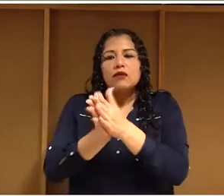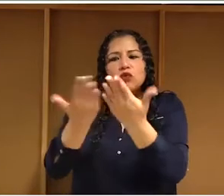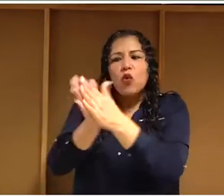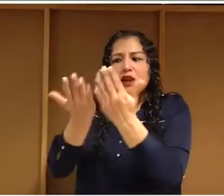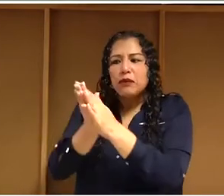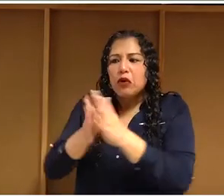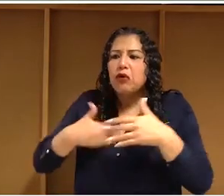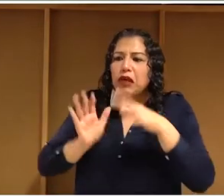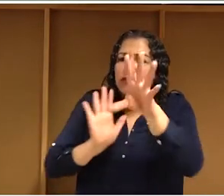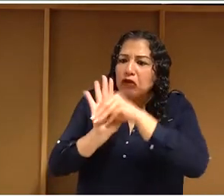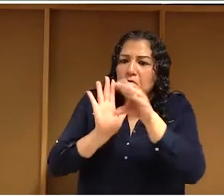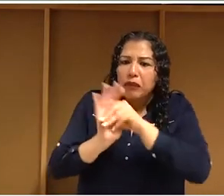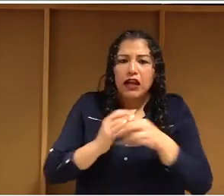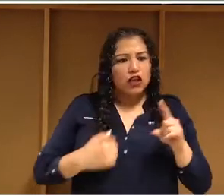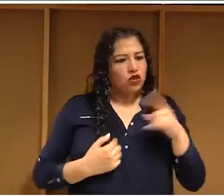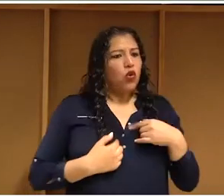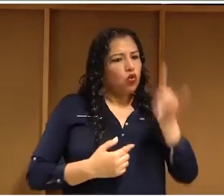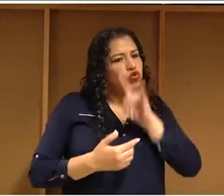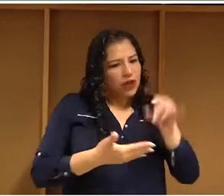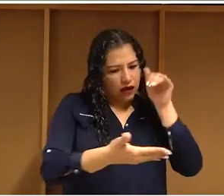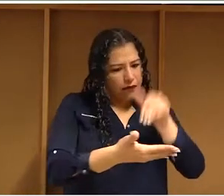para fines educativos